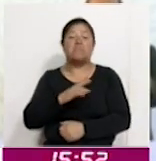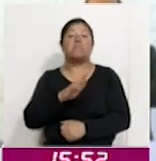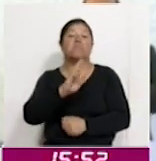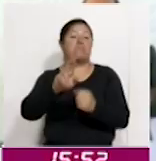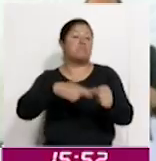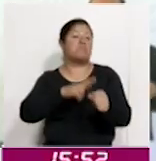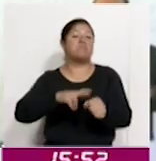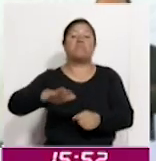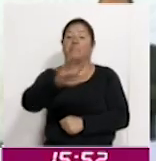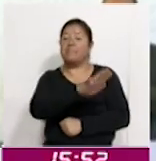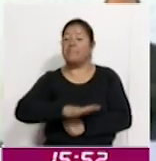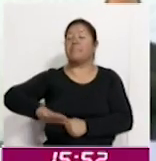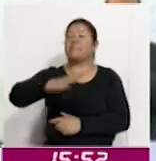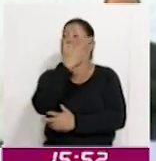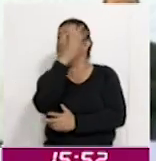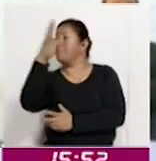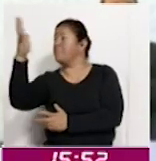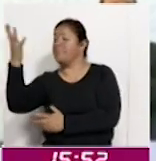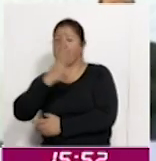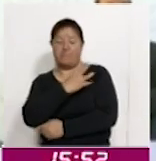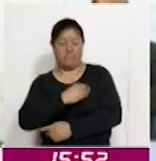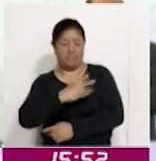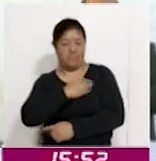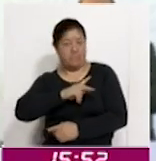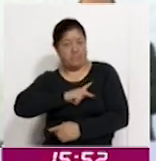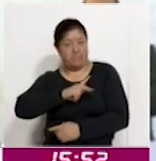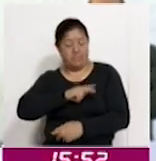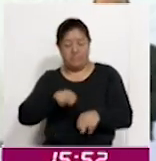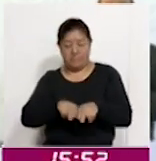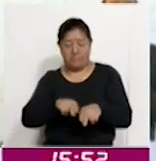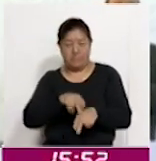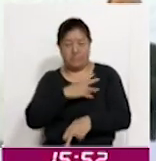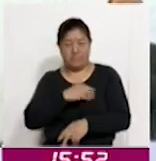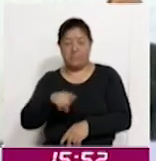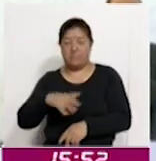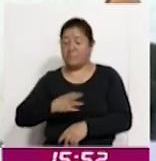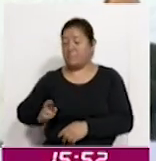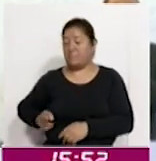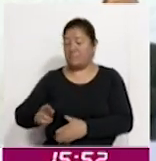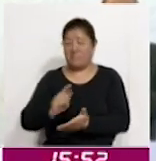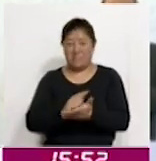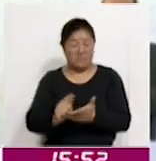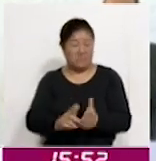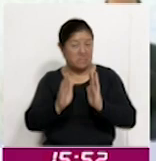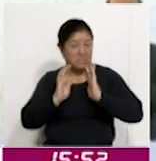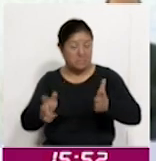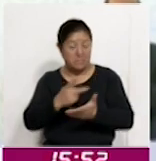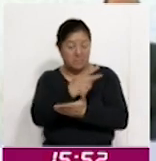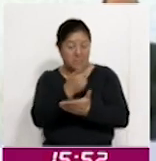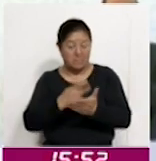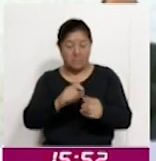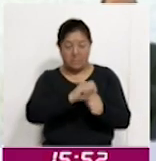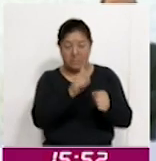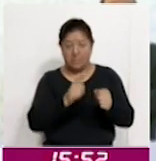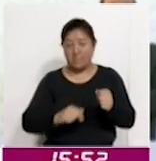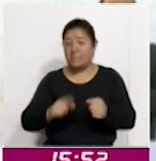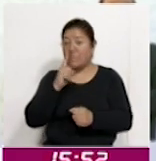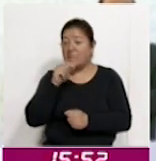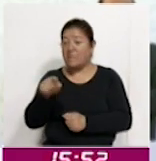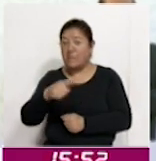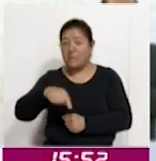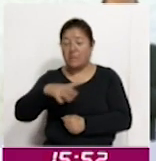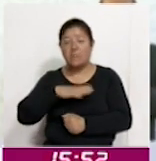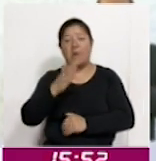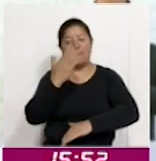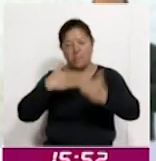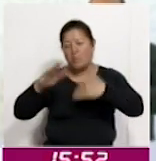las futuras generaciones, a nuestros hijos, a nuestros nietos, ríos saneados y un Plan Nacional Hídrico que le dé un